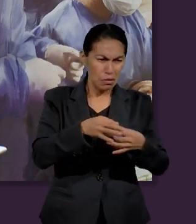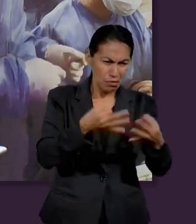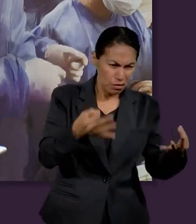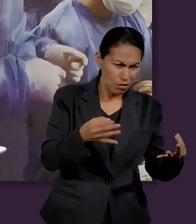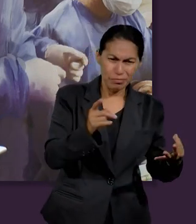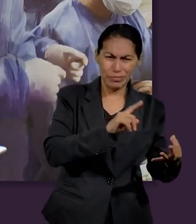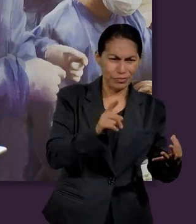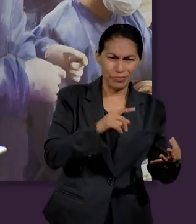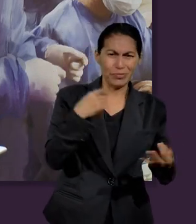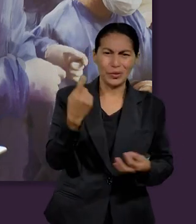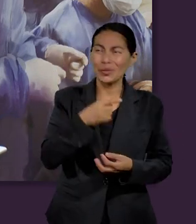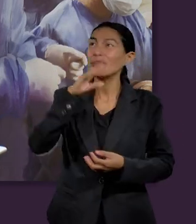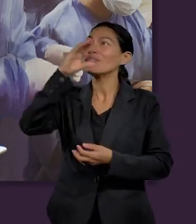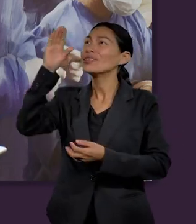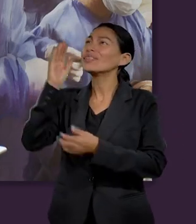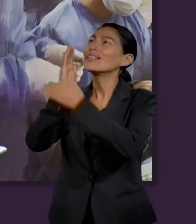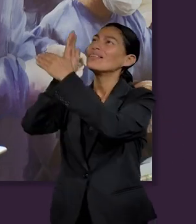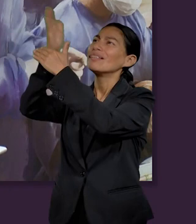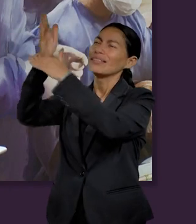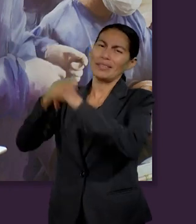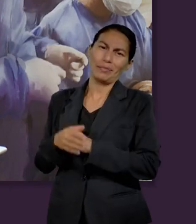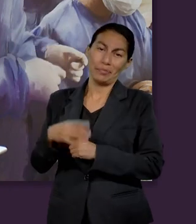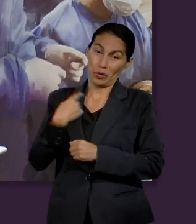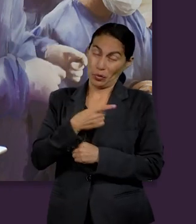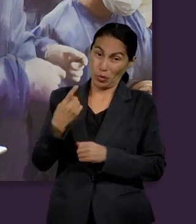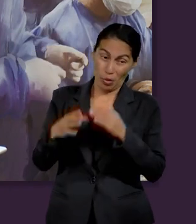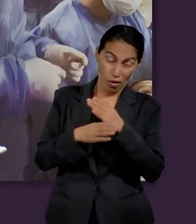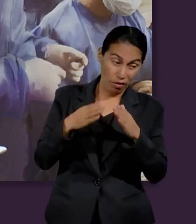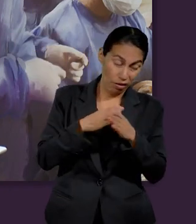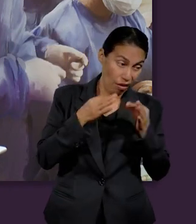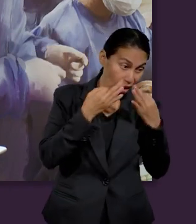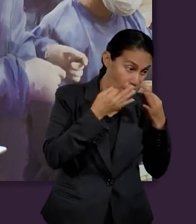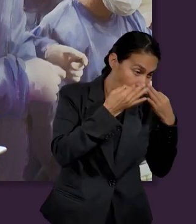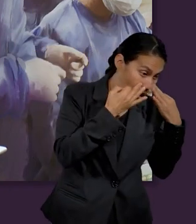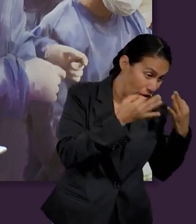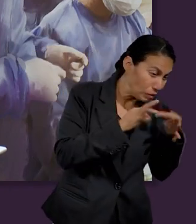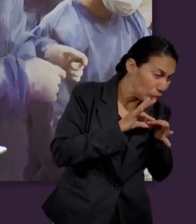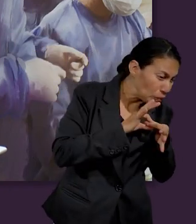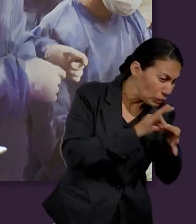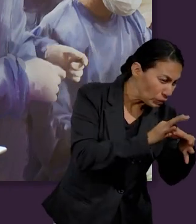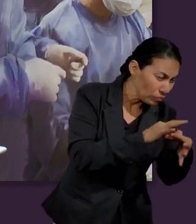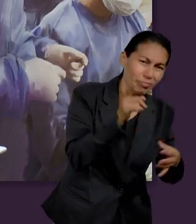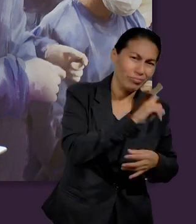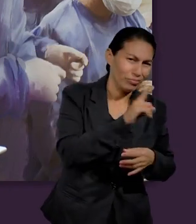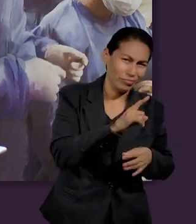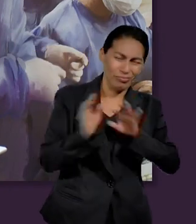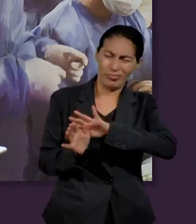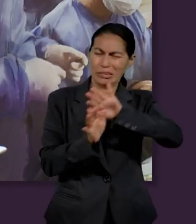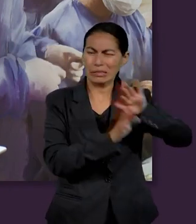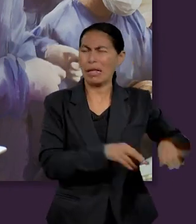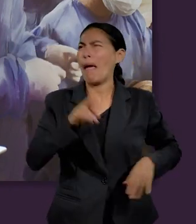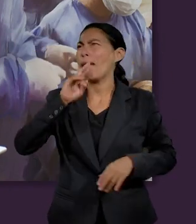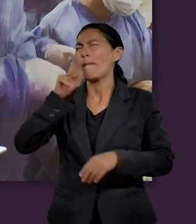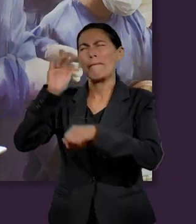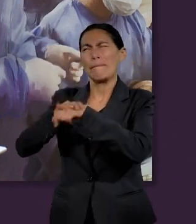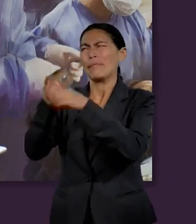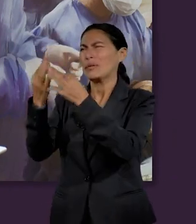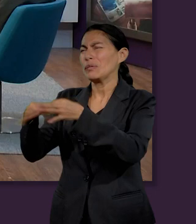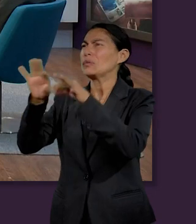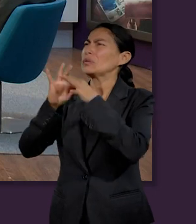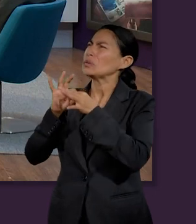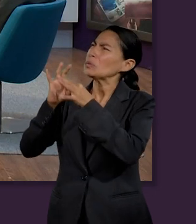de ver nuestra mirada no en las cosas temporales sino en las cosas eternas que son lo que realmente vale la pena